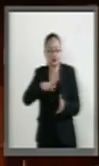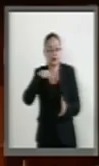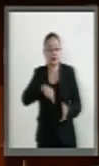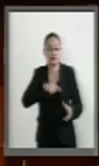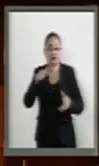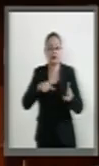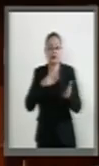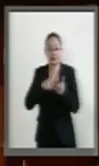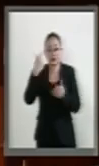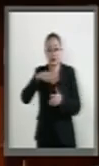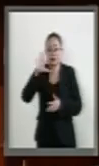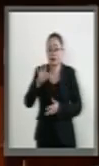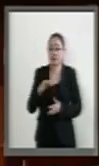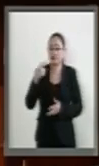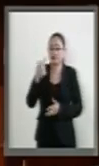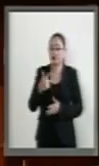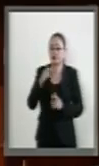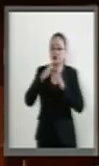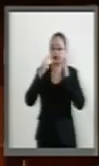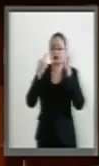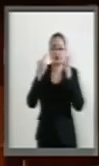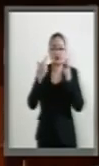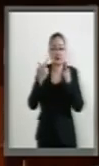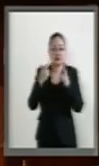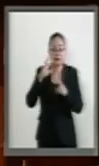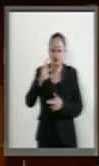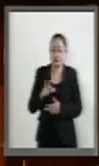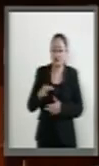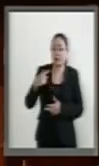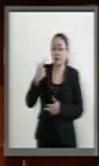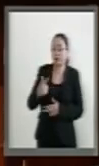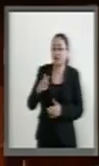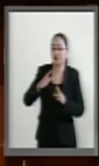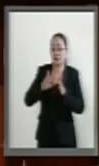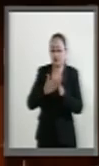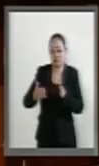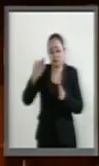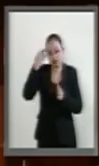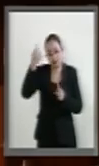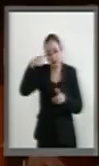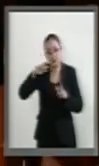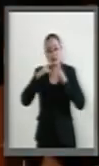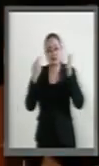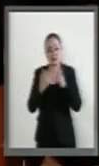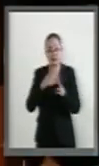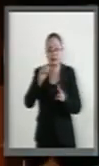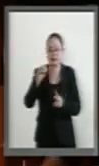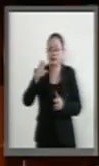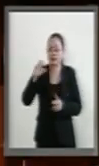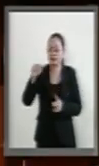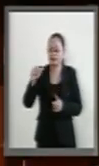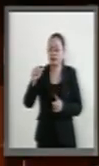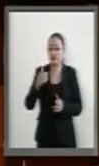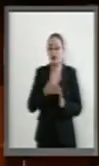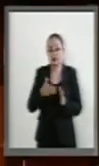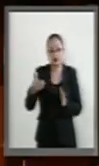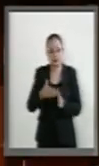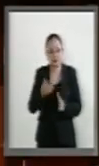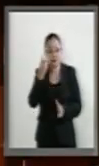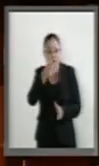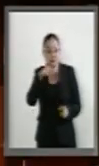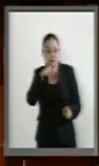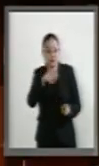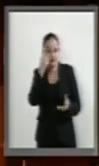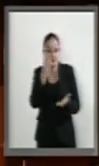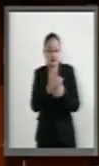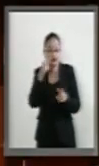del 47º periodo de sesiones de la OEA. Todo ello no